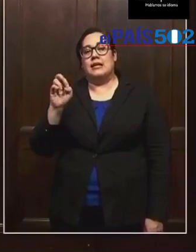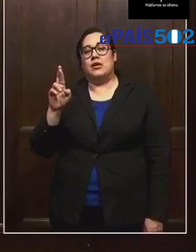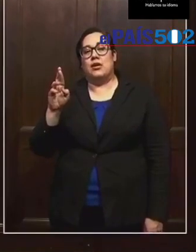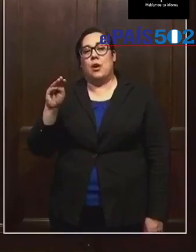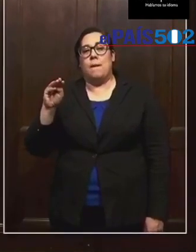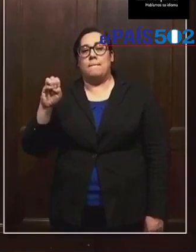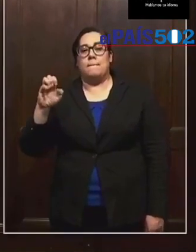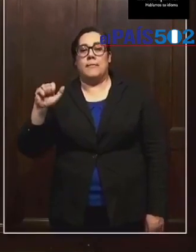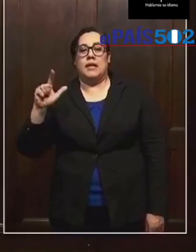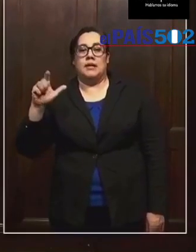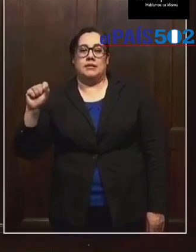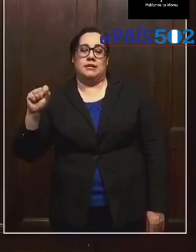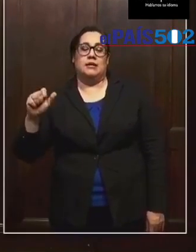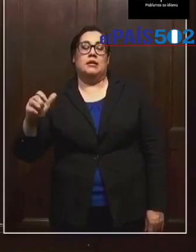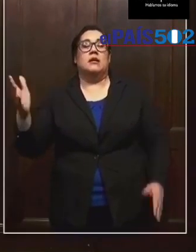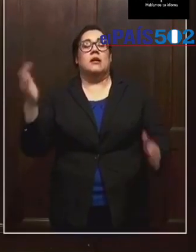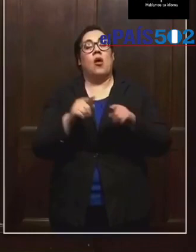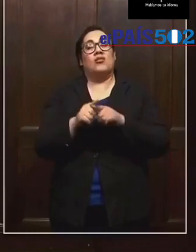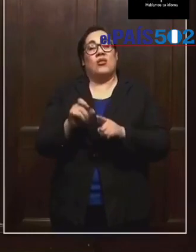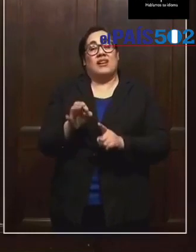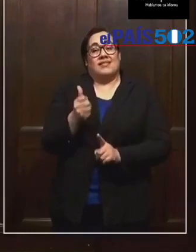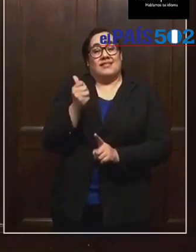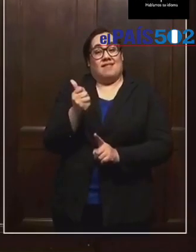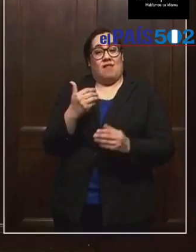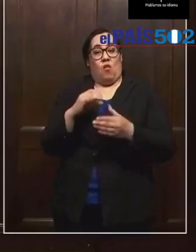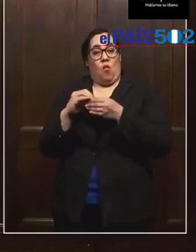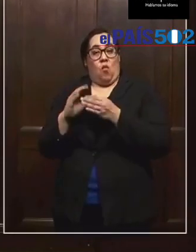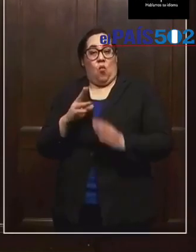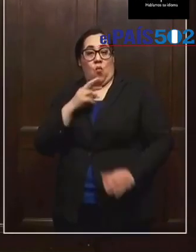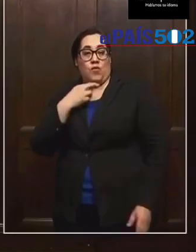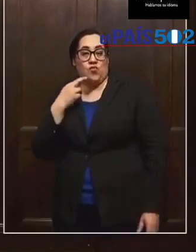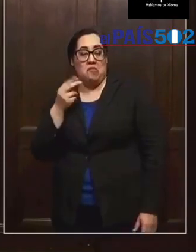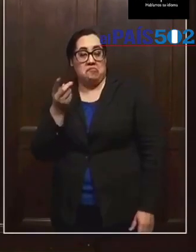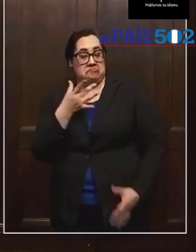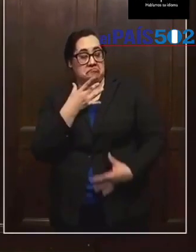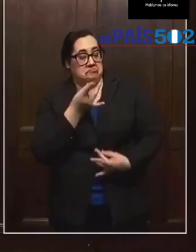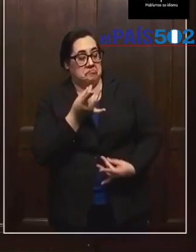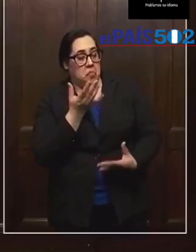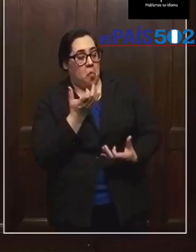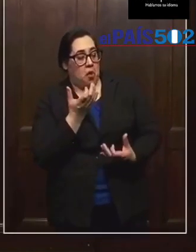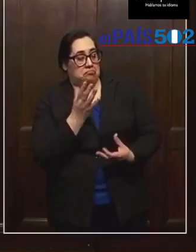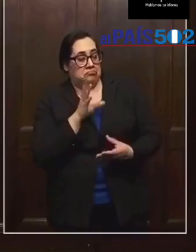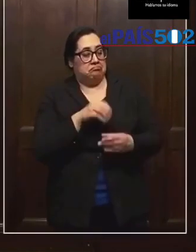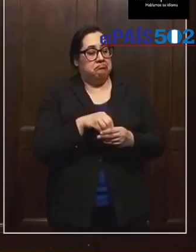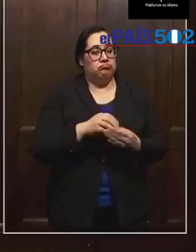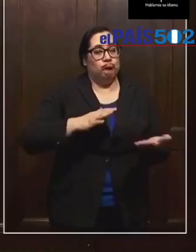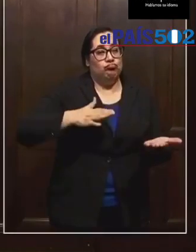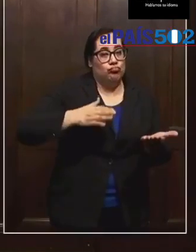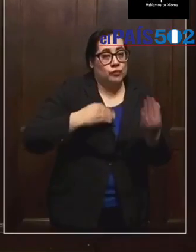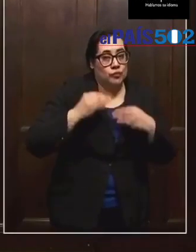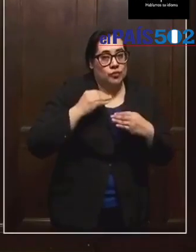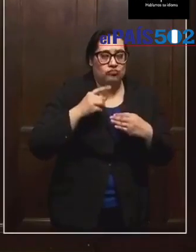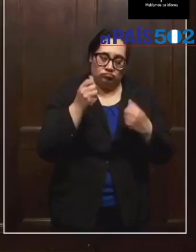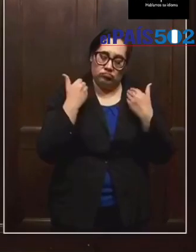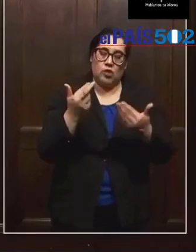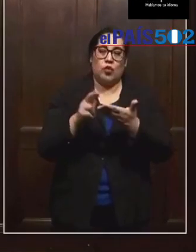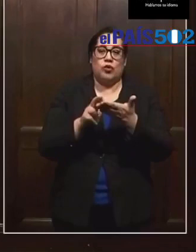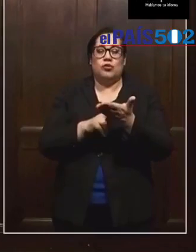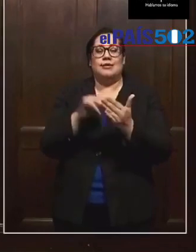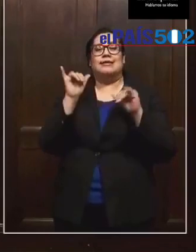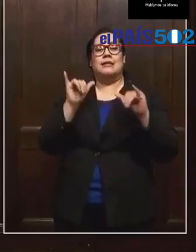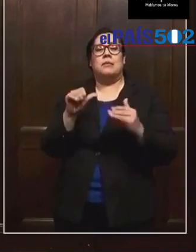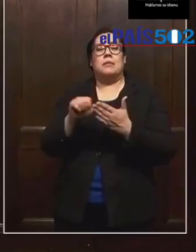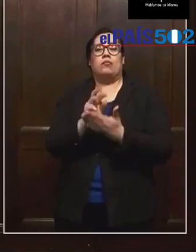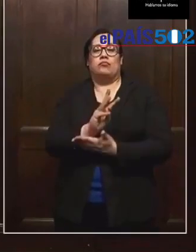Además, si eres un restaurante y te interesa participar, puedes registrar en la misma página